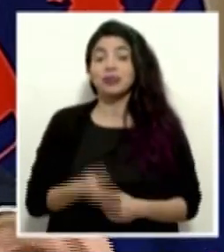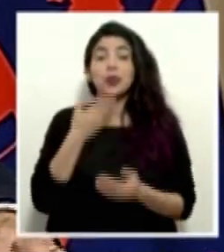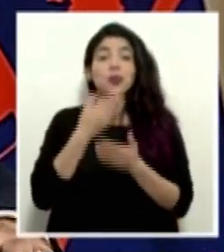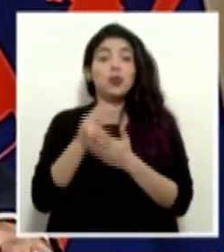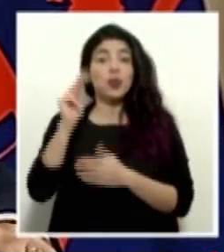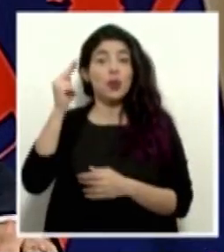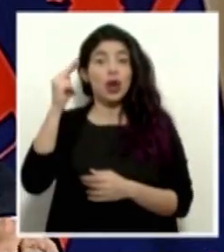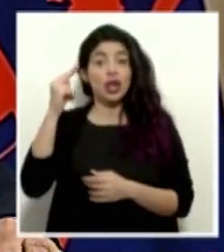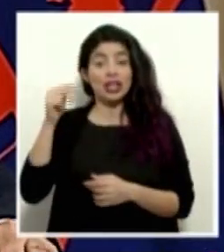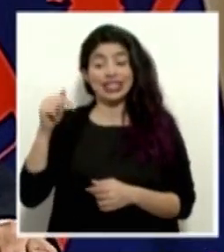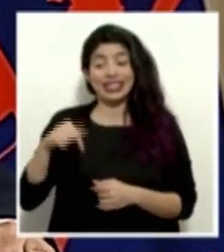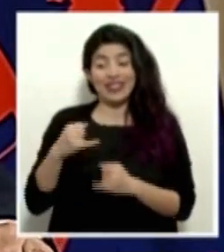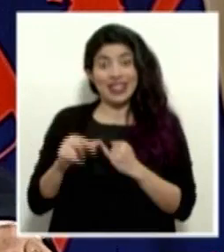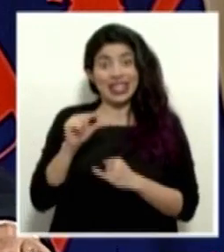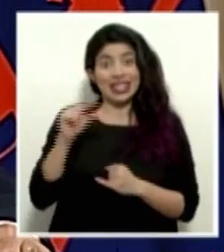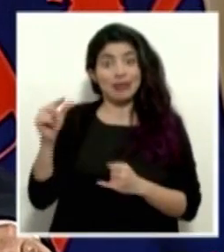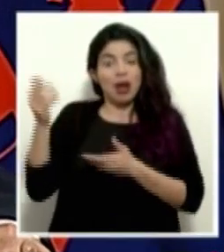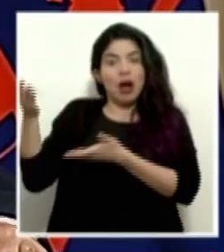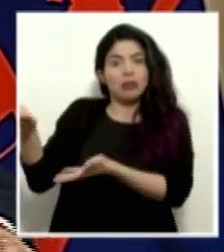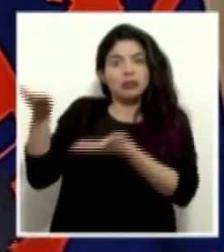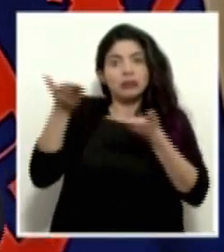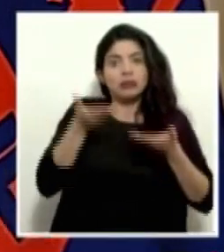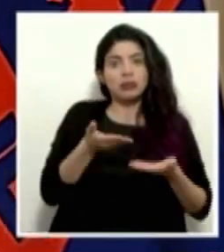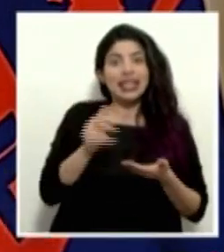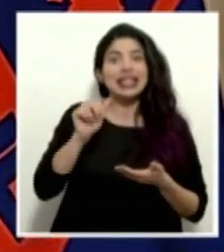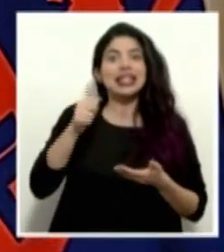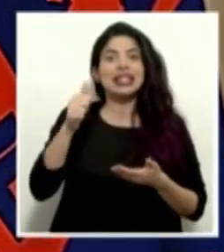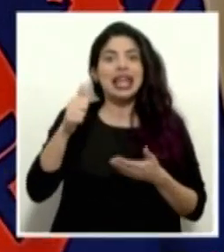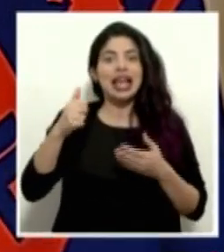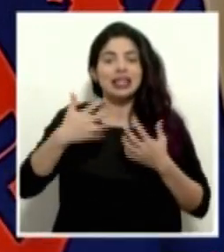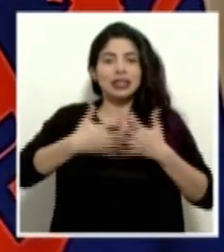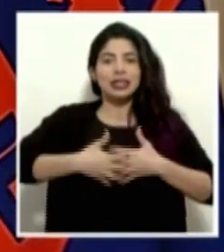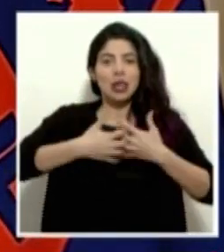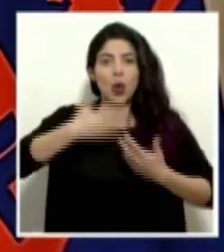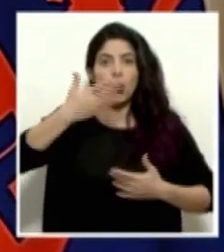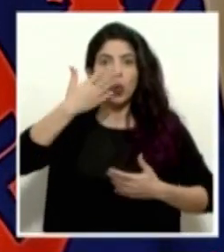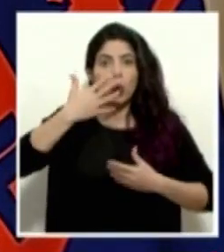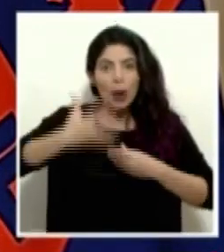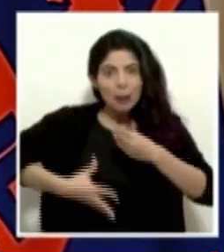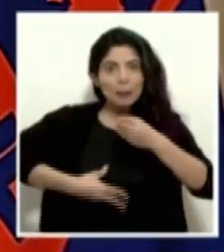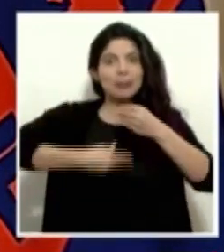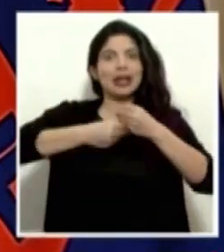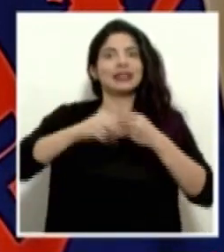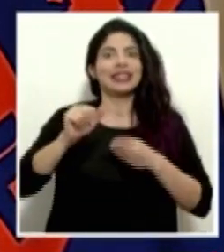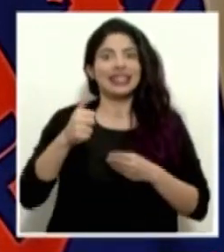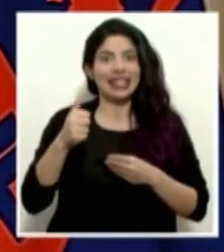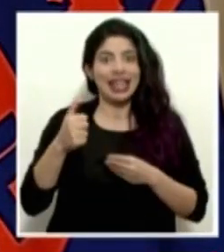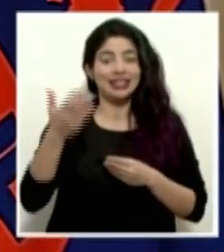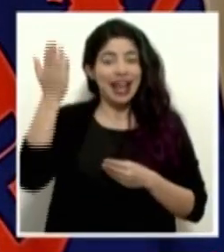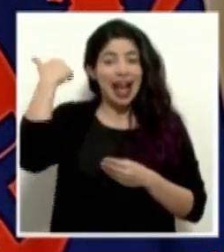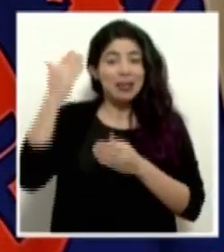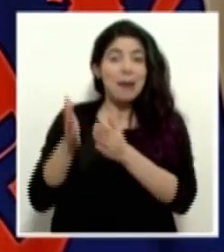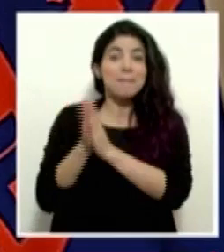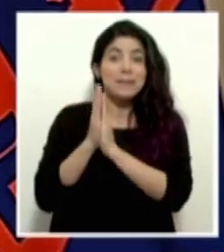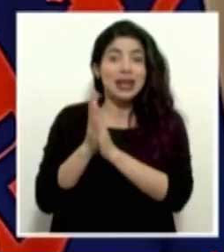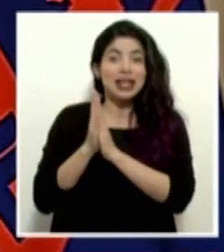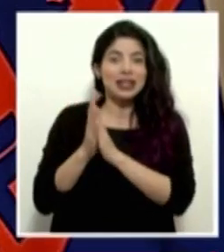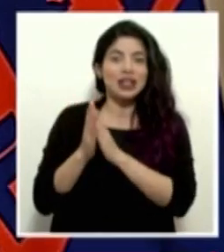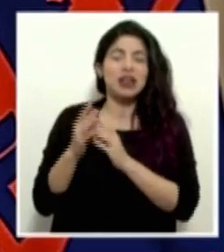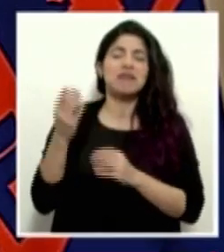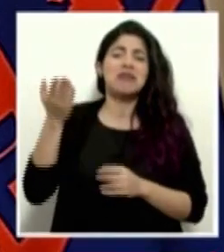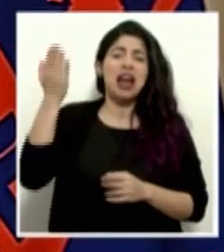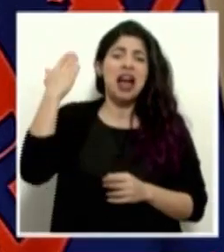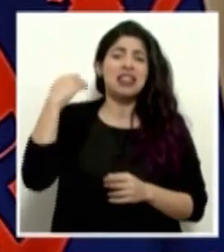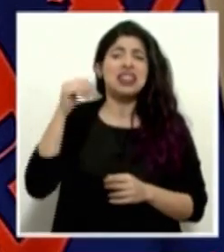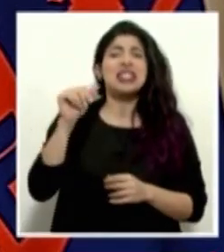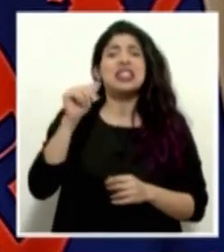ingresaron 10 ventiladores más de los pedidos que hemos hecho, así que vamos sumando. En tiempos normales, el ingreso